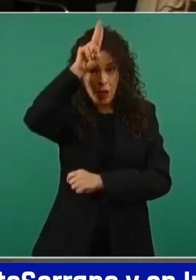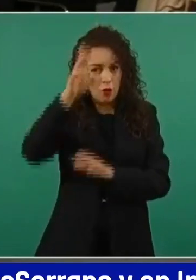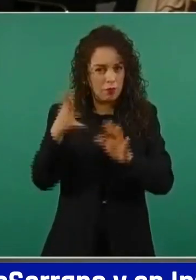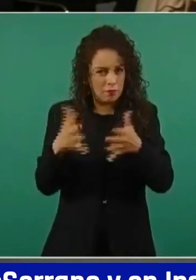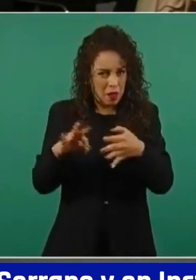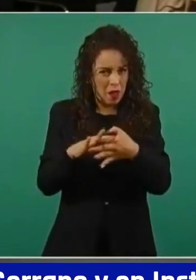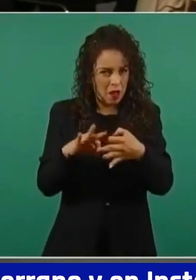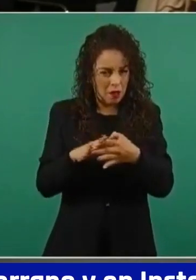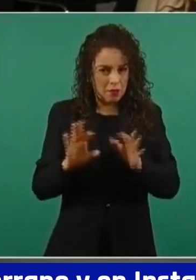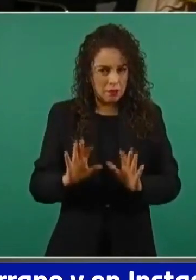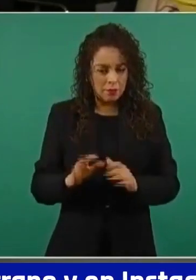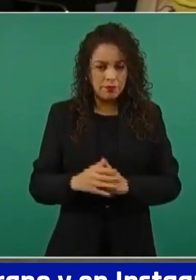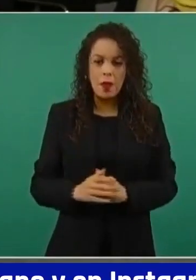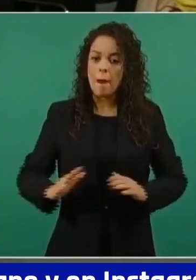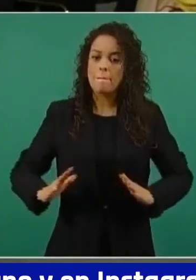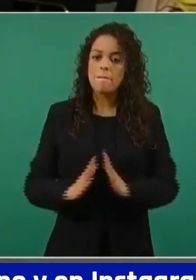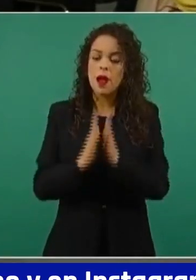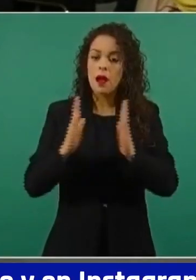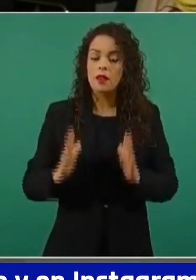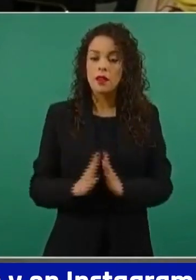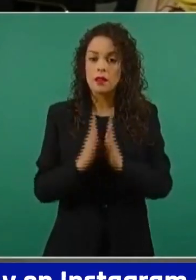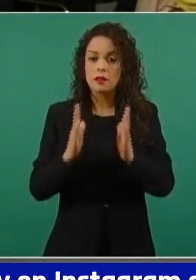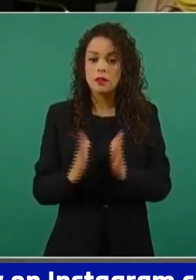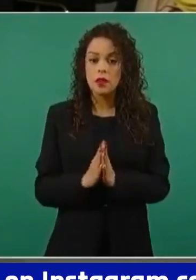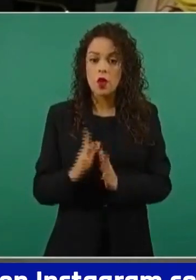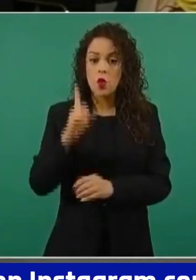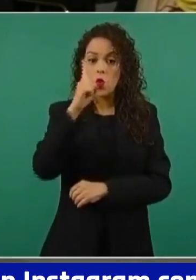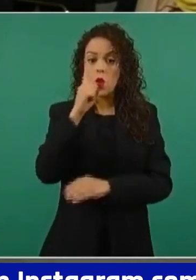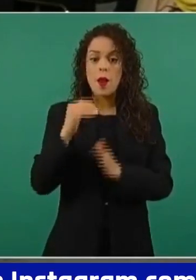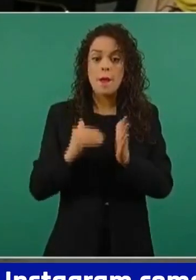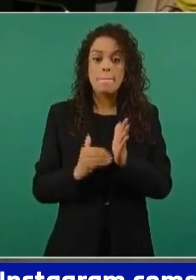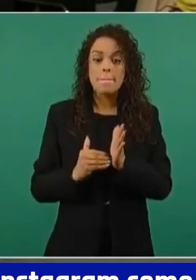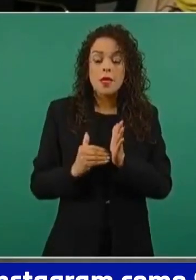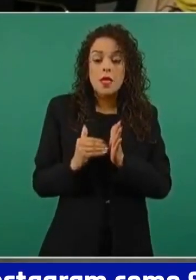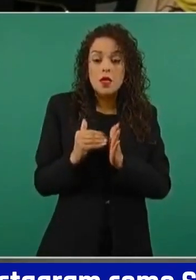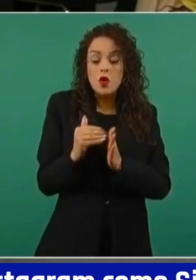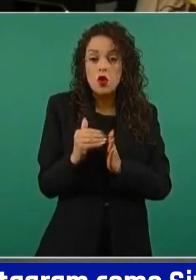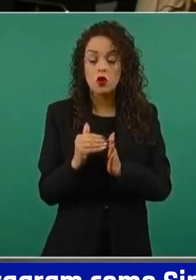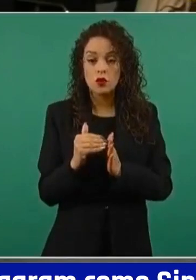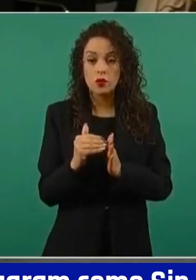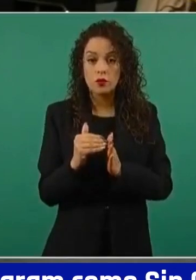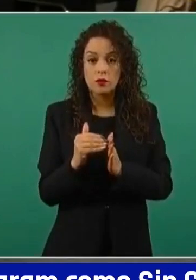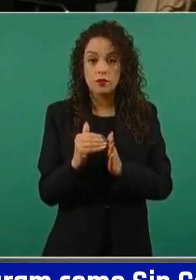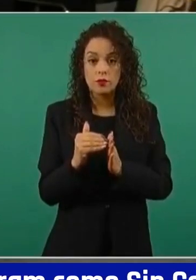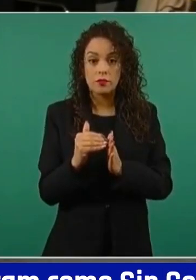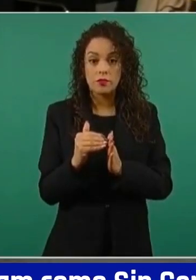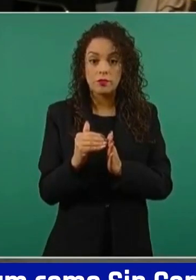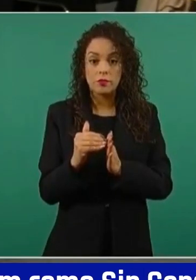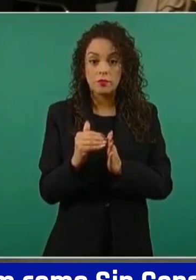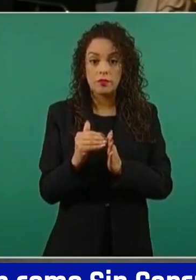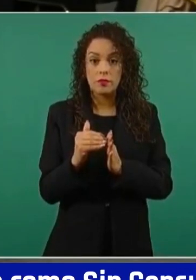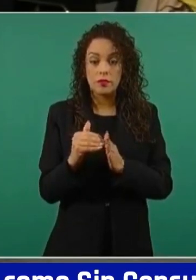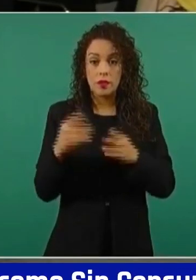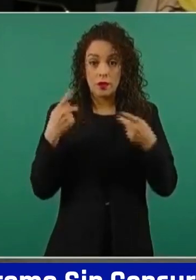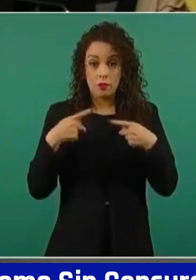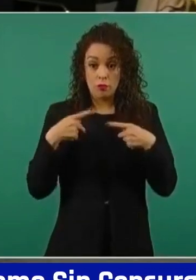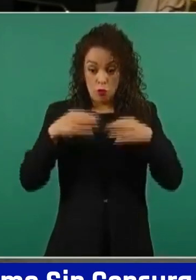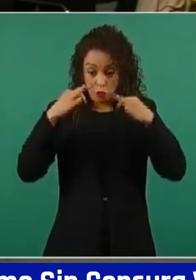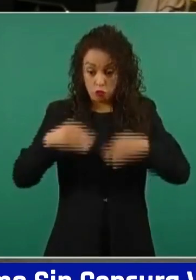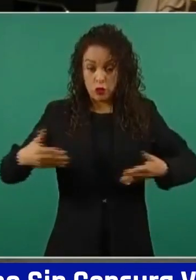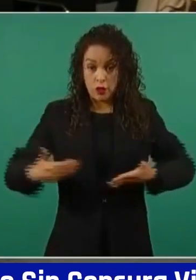participaron un millón de peruanos en el extranjero.